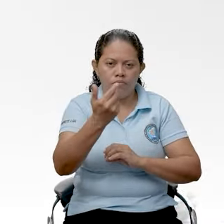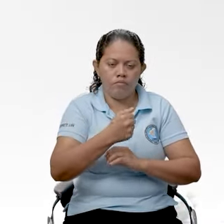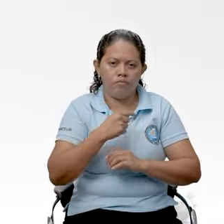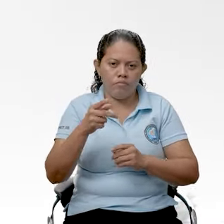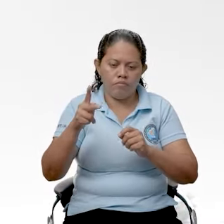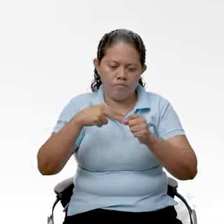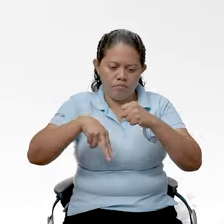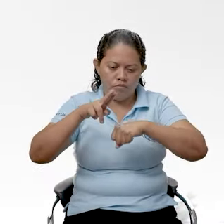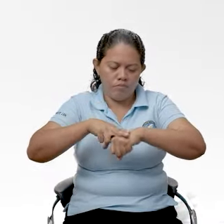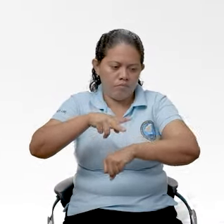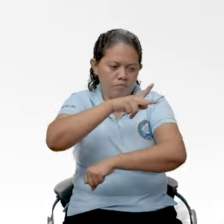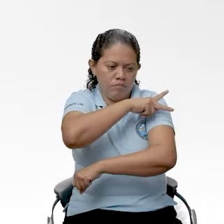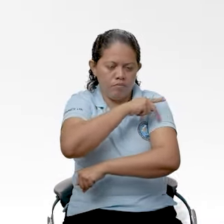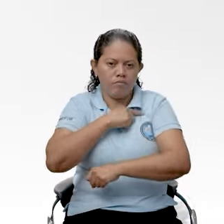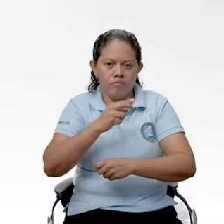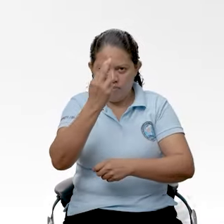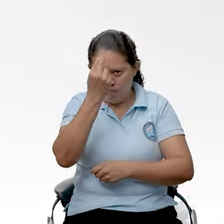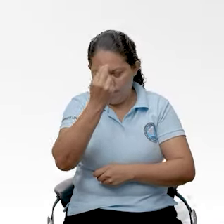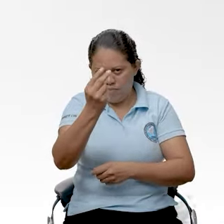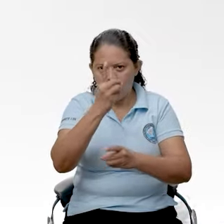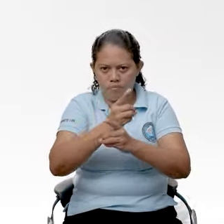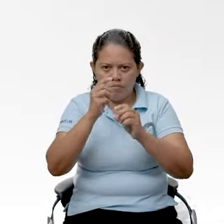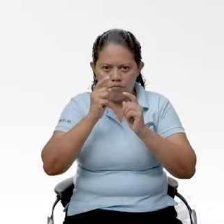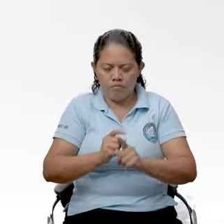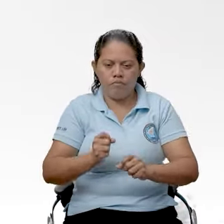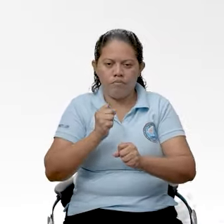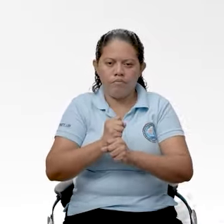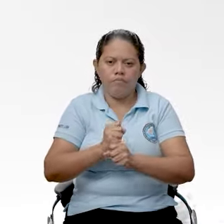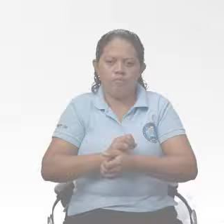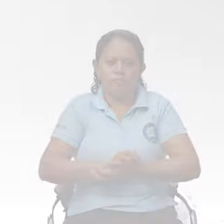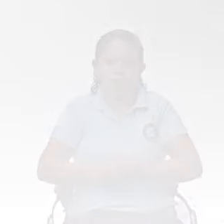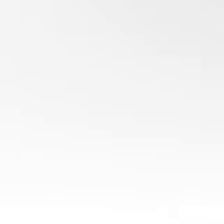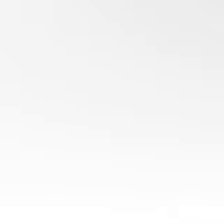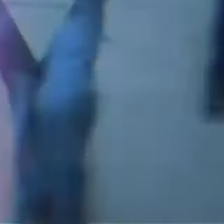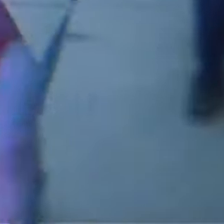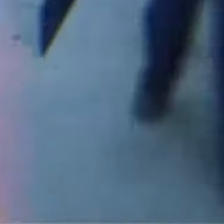Policía Nacional. Honor, Seguridad y Servicio.